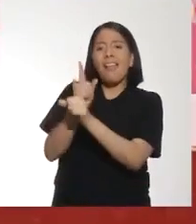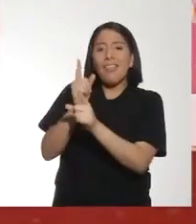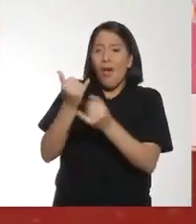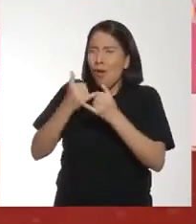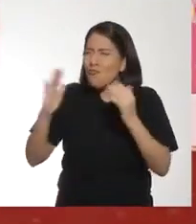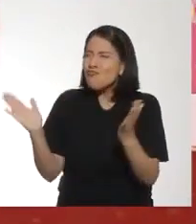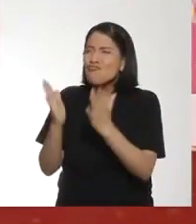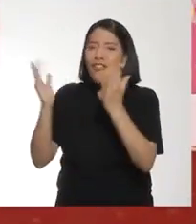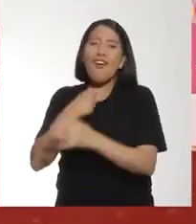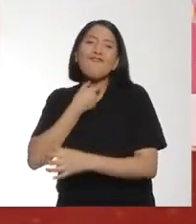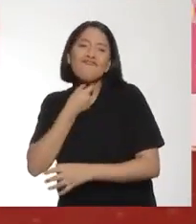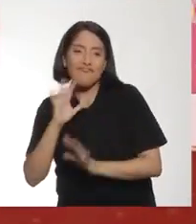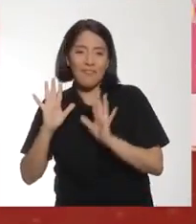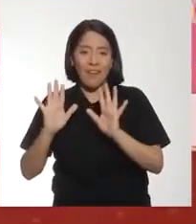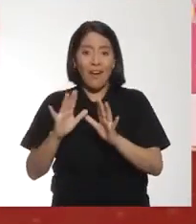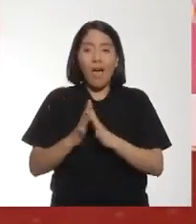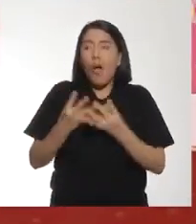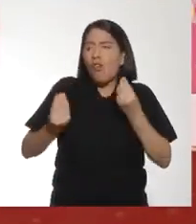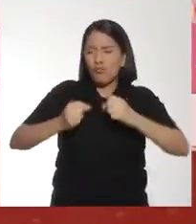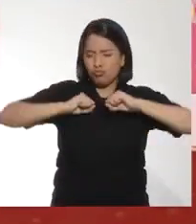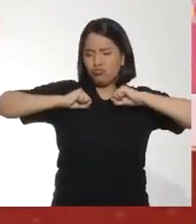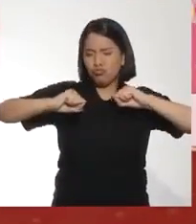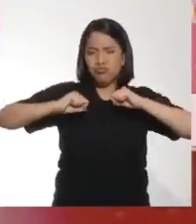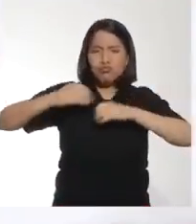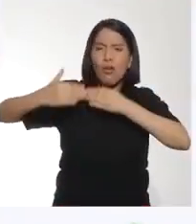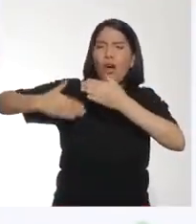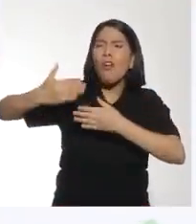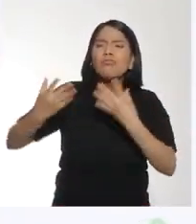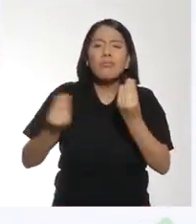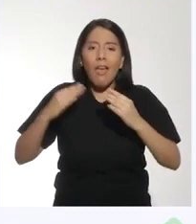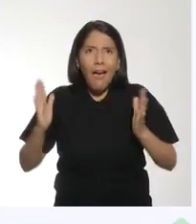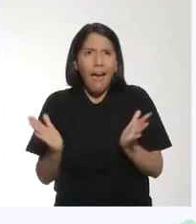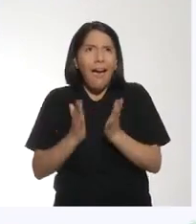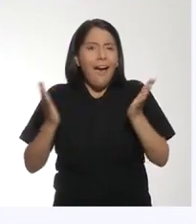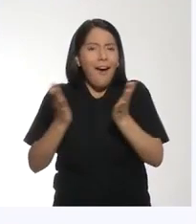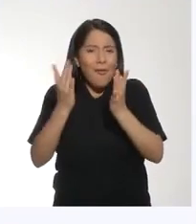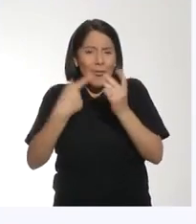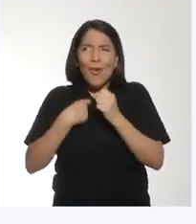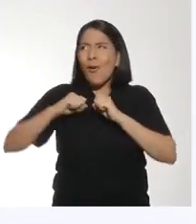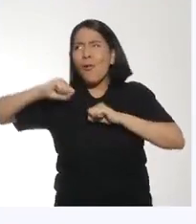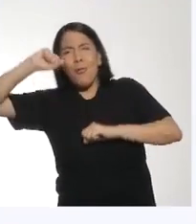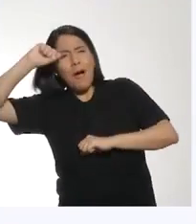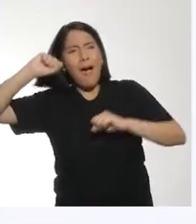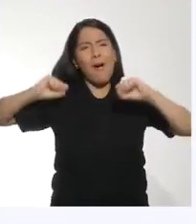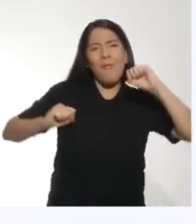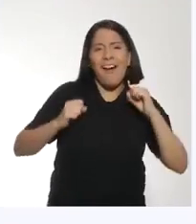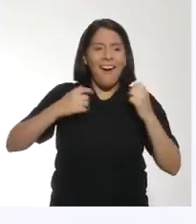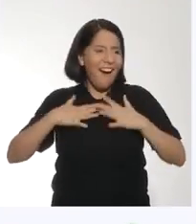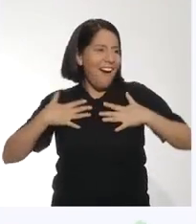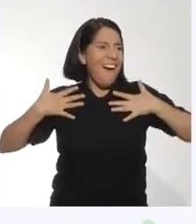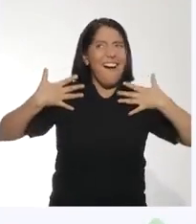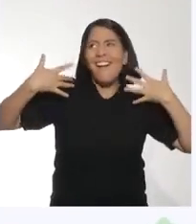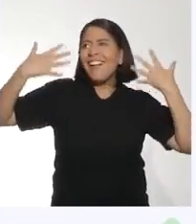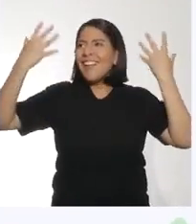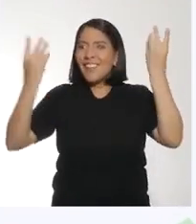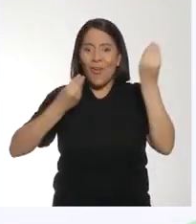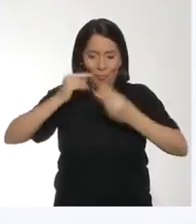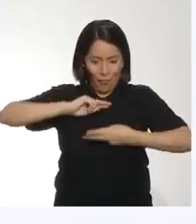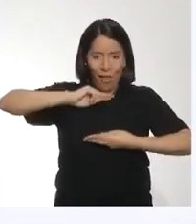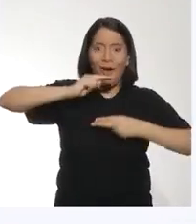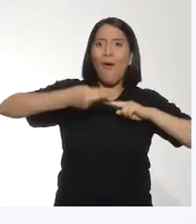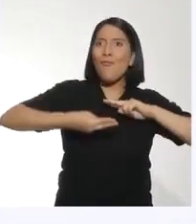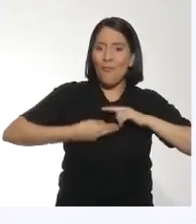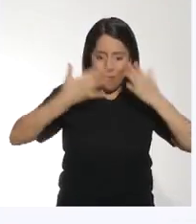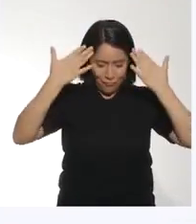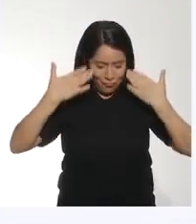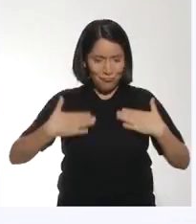razón. Ahora los voy a motivar. La práctica regular de actividad física nos motiva y nos ayuda a mantenernos en mejor estado de ánimo, activando muchas